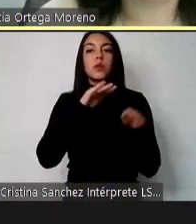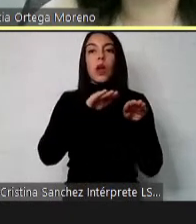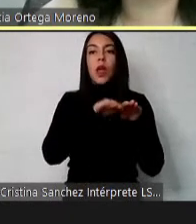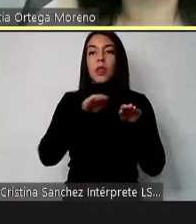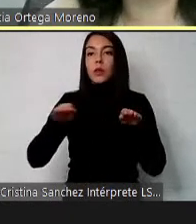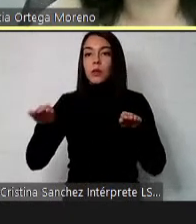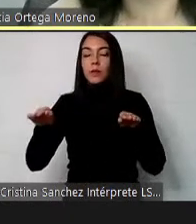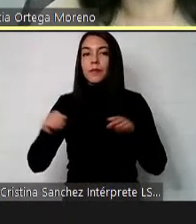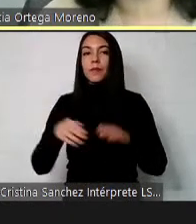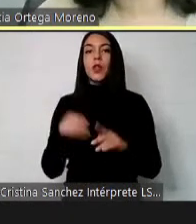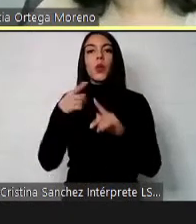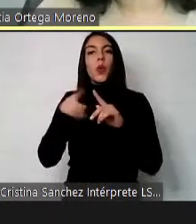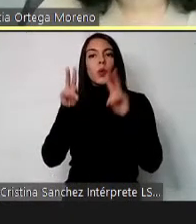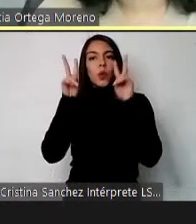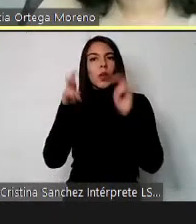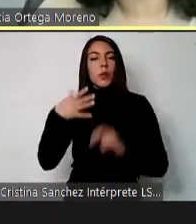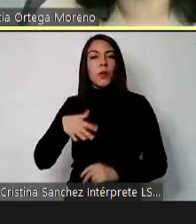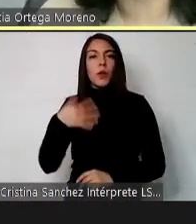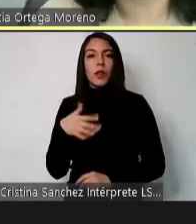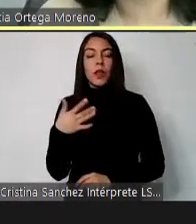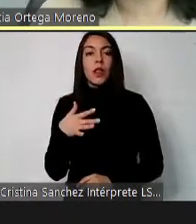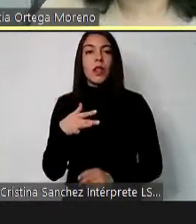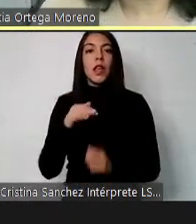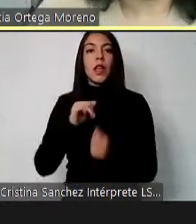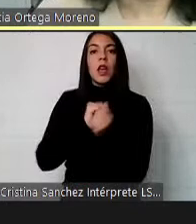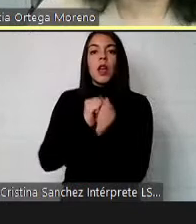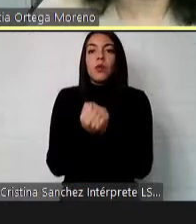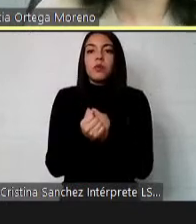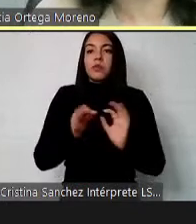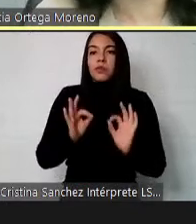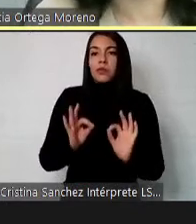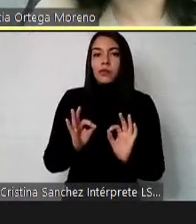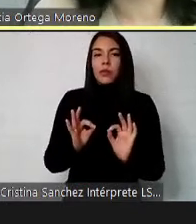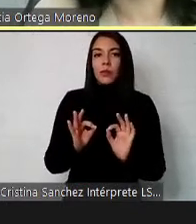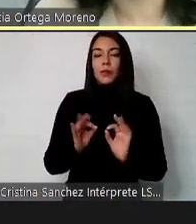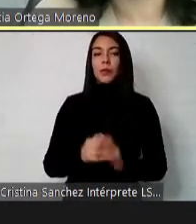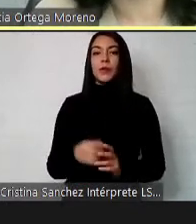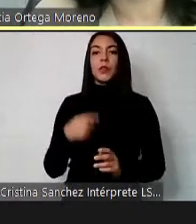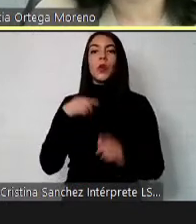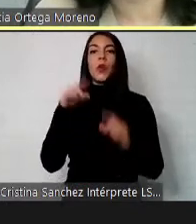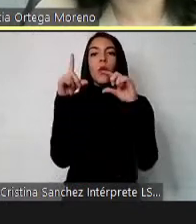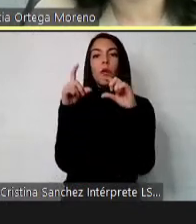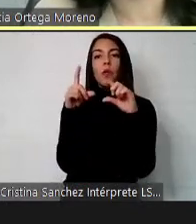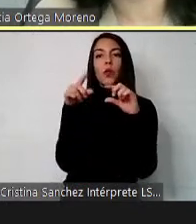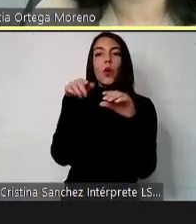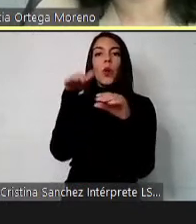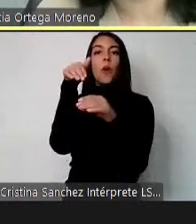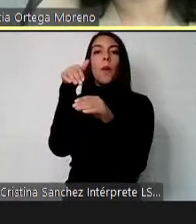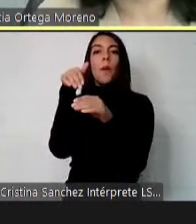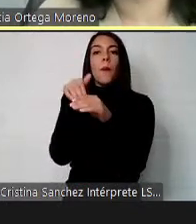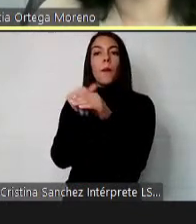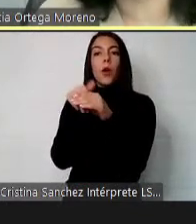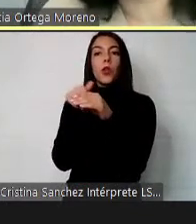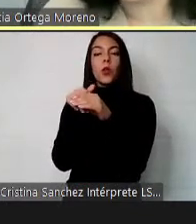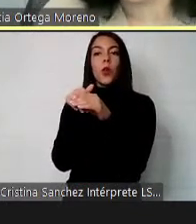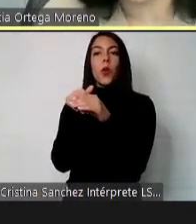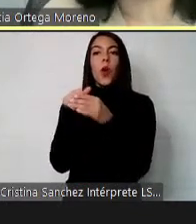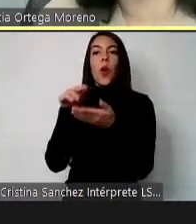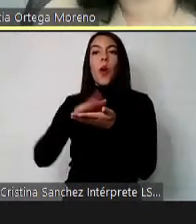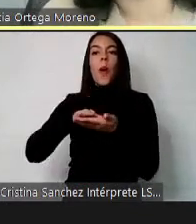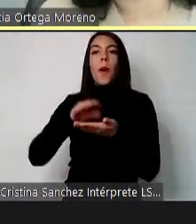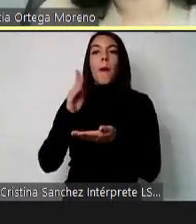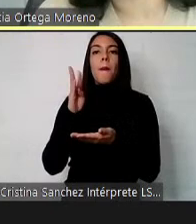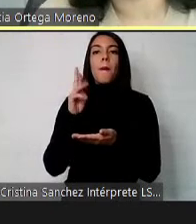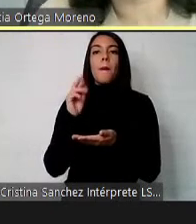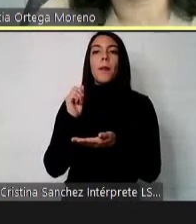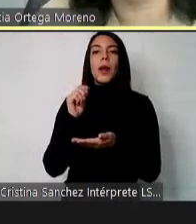Otro concepto relevante es el ajuste razonable, el ajuste necesario. Yo tengo en esa foto el voto en braille para ir a votar,